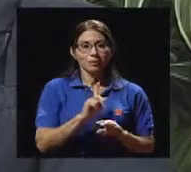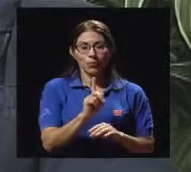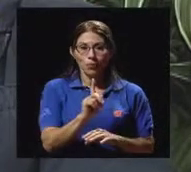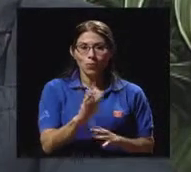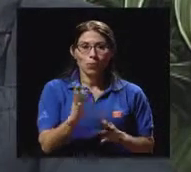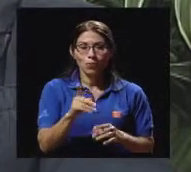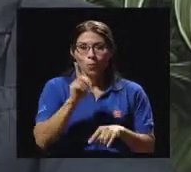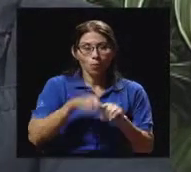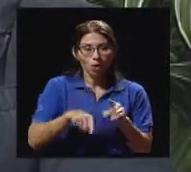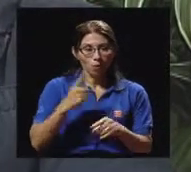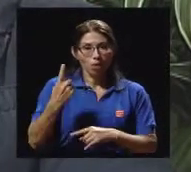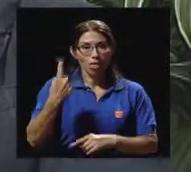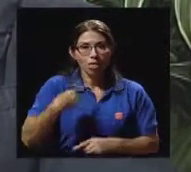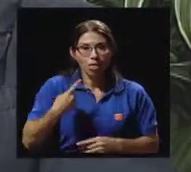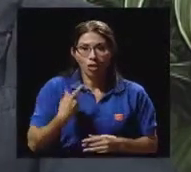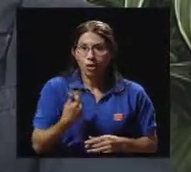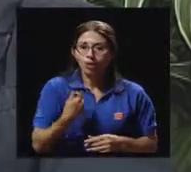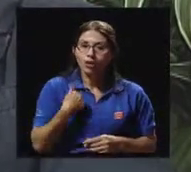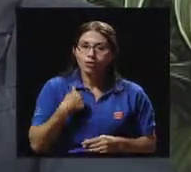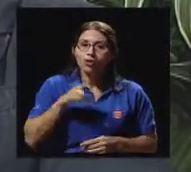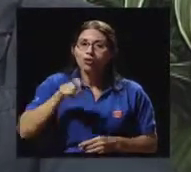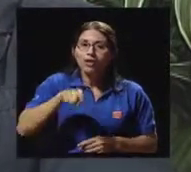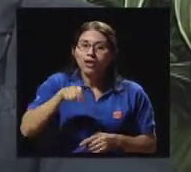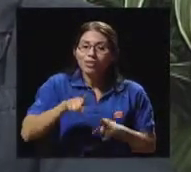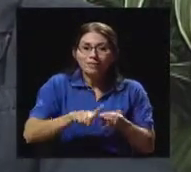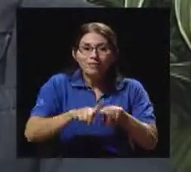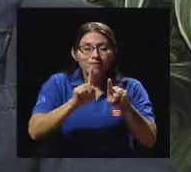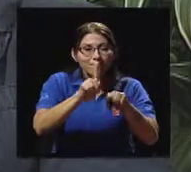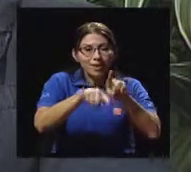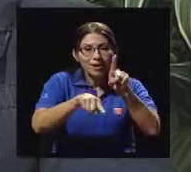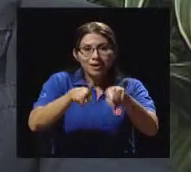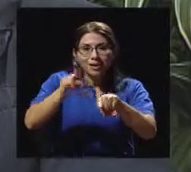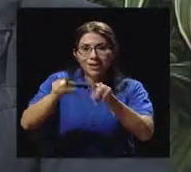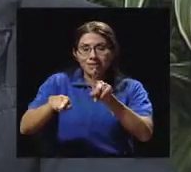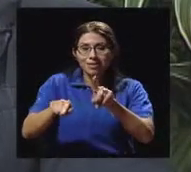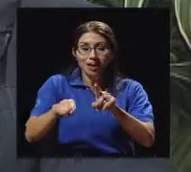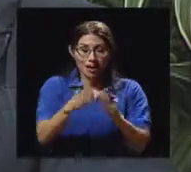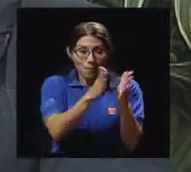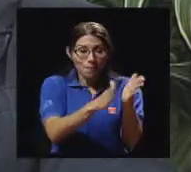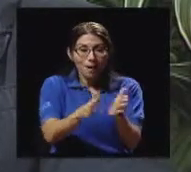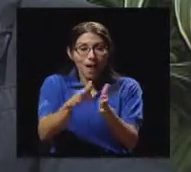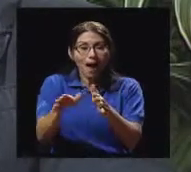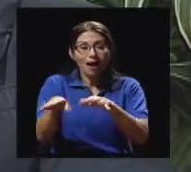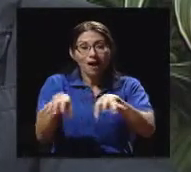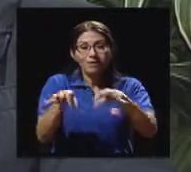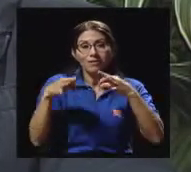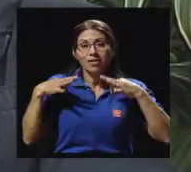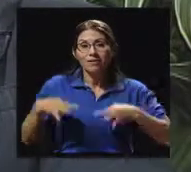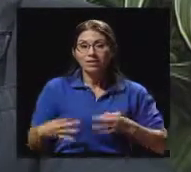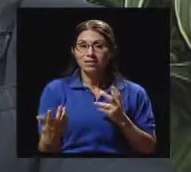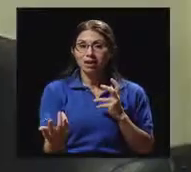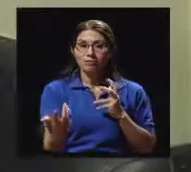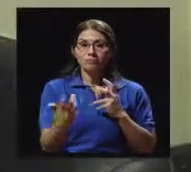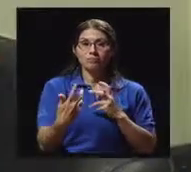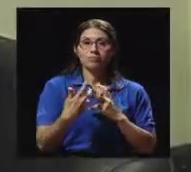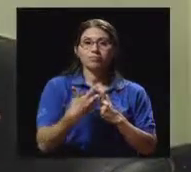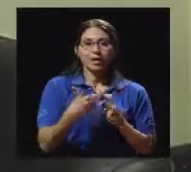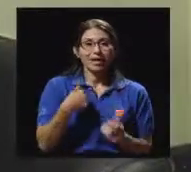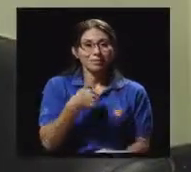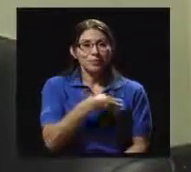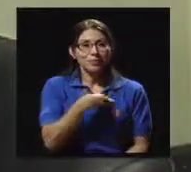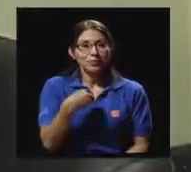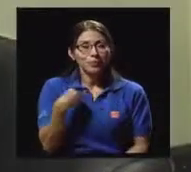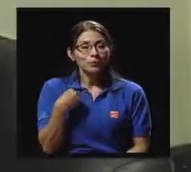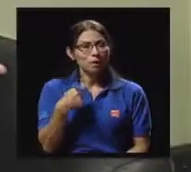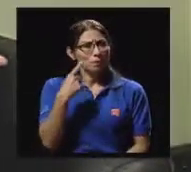no es lo que yo requiero, ¿verdad? Que nos haga el plan de acuerdo, que la actividad sea a nuestro gusto, que nos pongamos